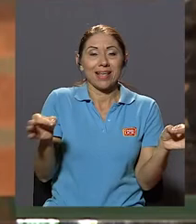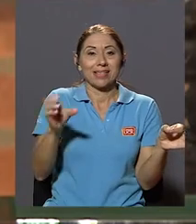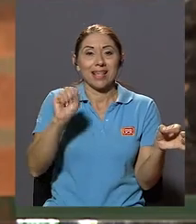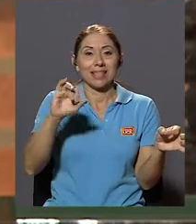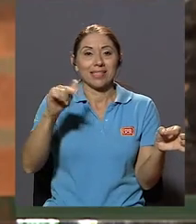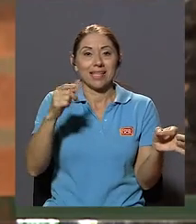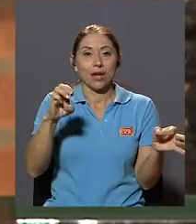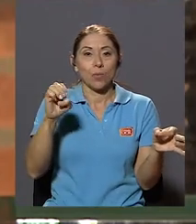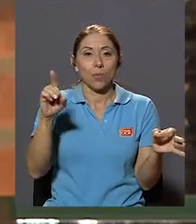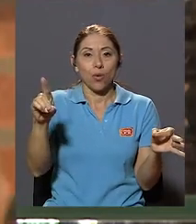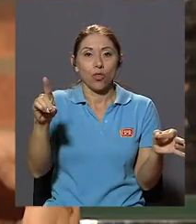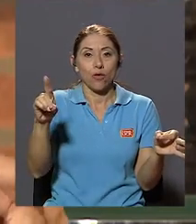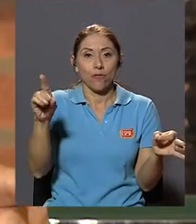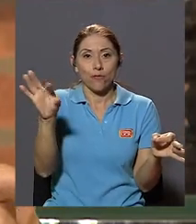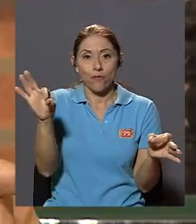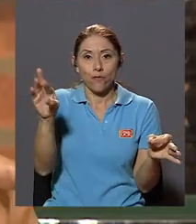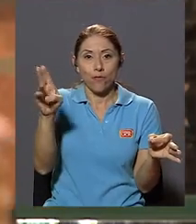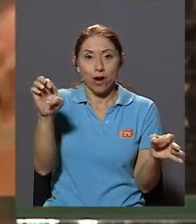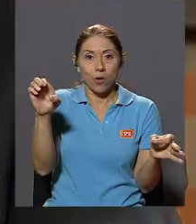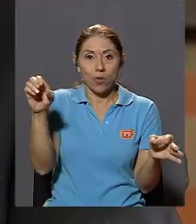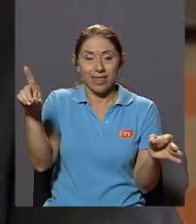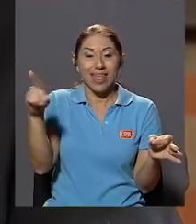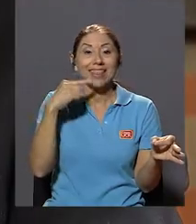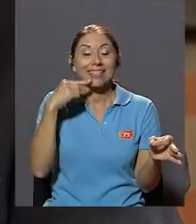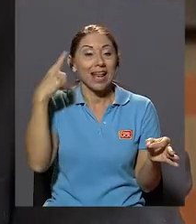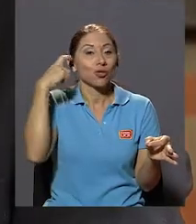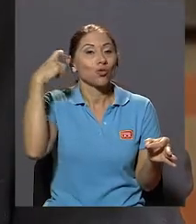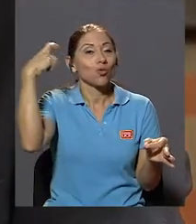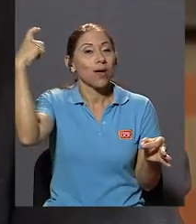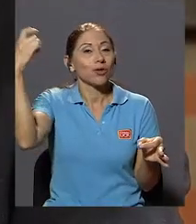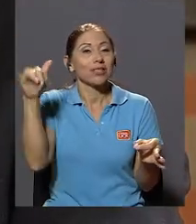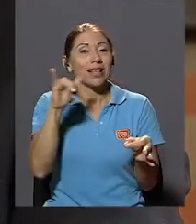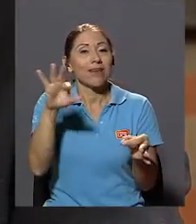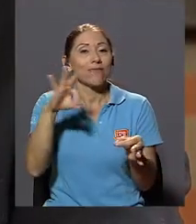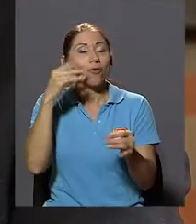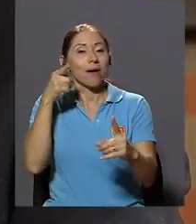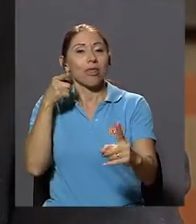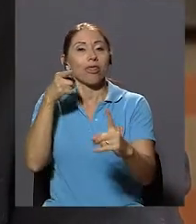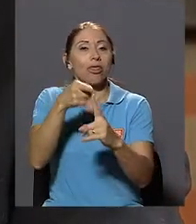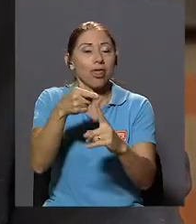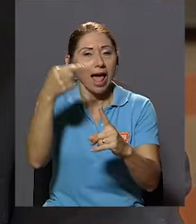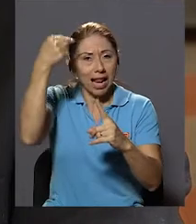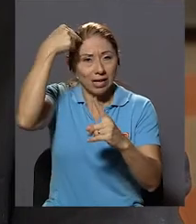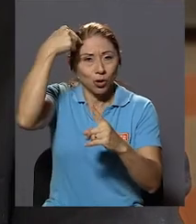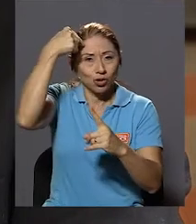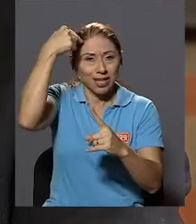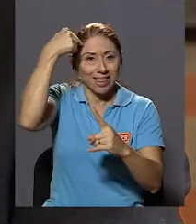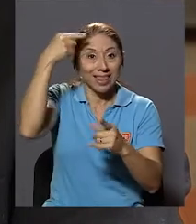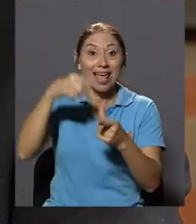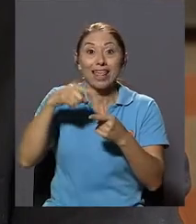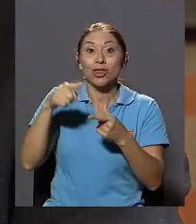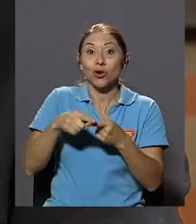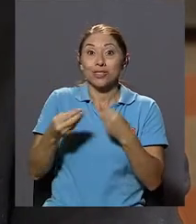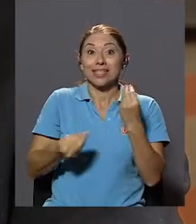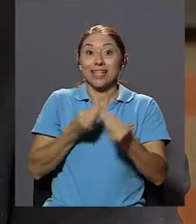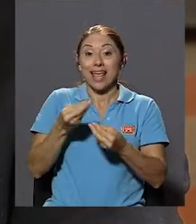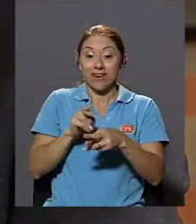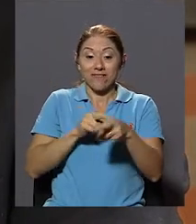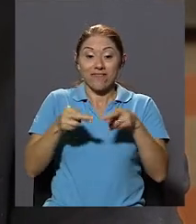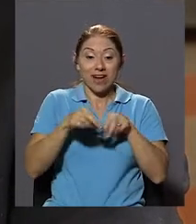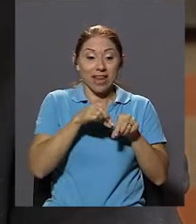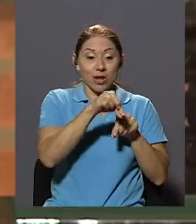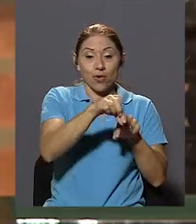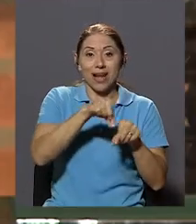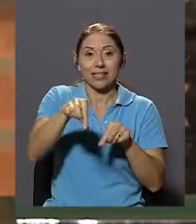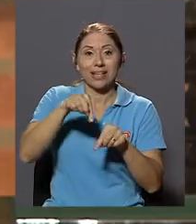Son la vía Regia Al inconsciente Bueno La regionalización Es la vía Regia Hacia la democratización